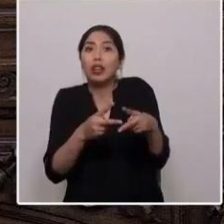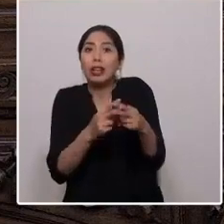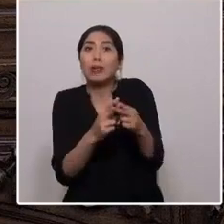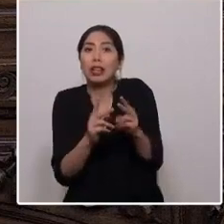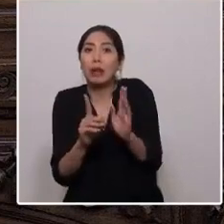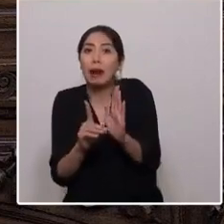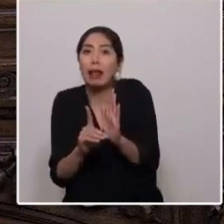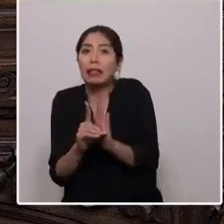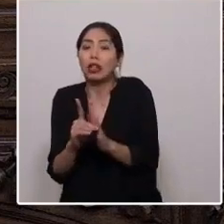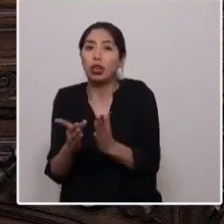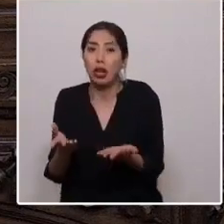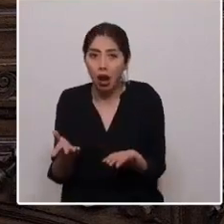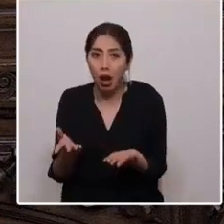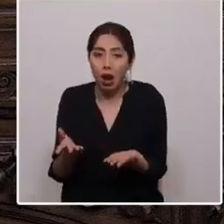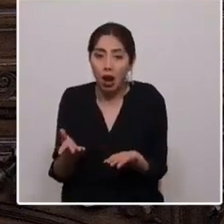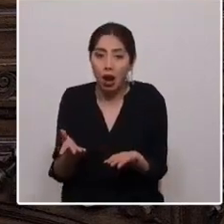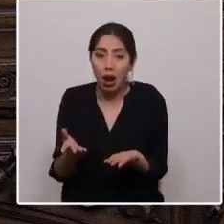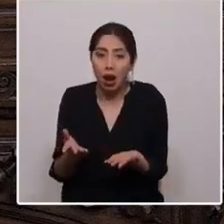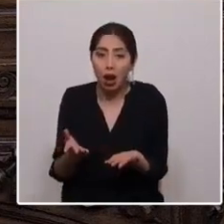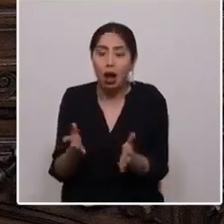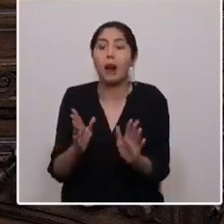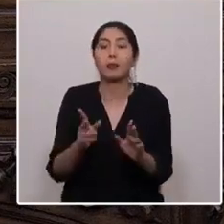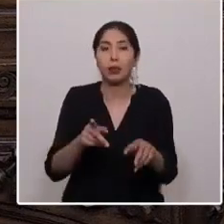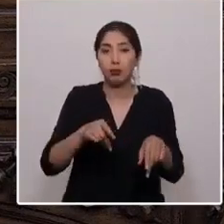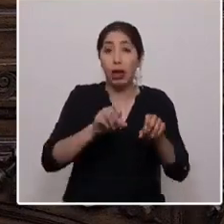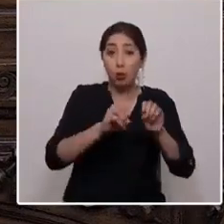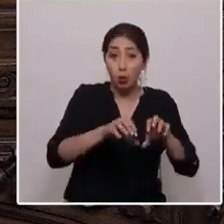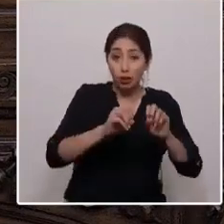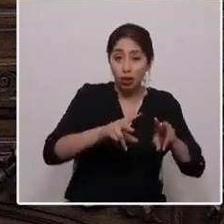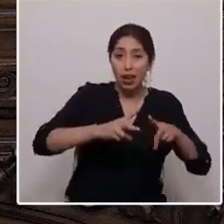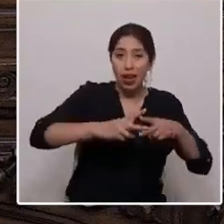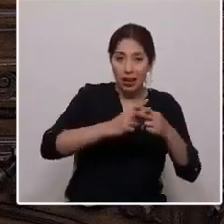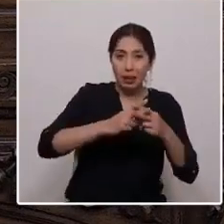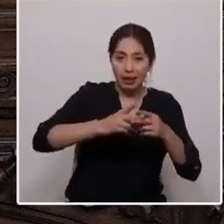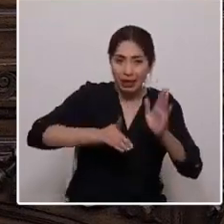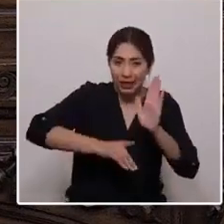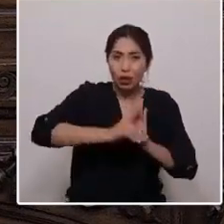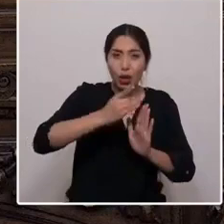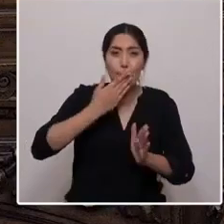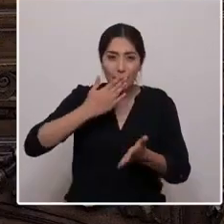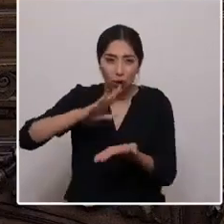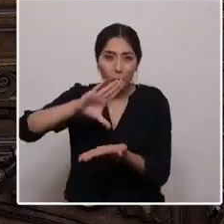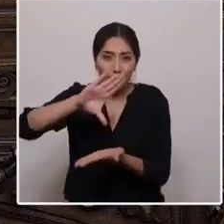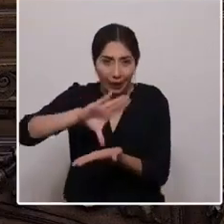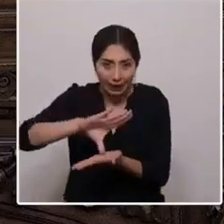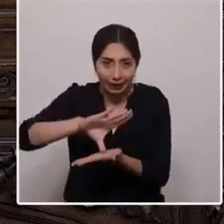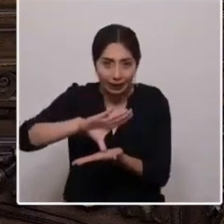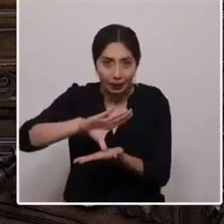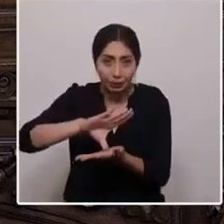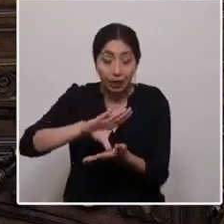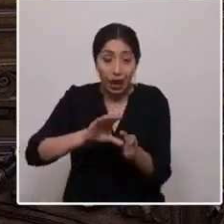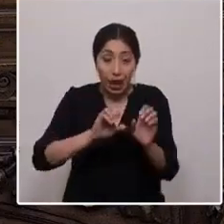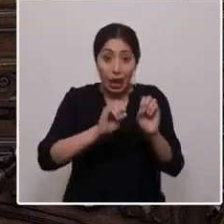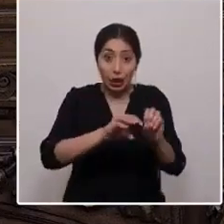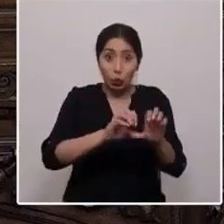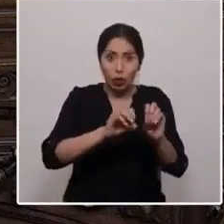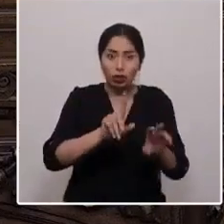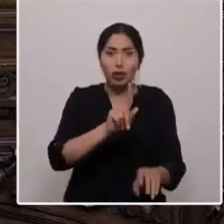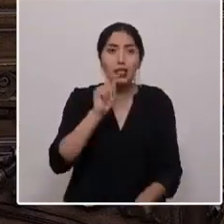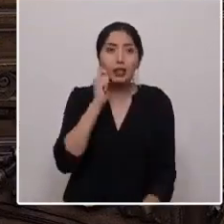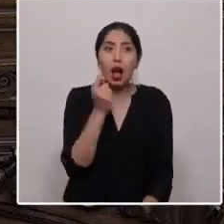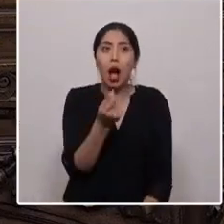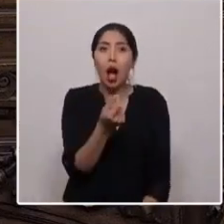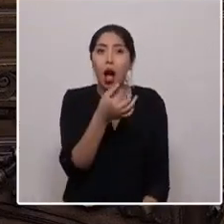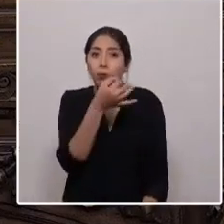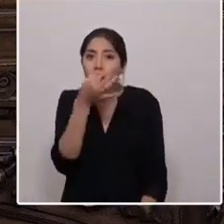como una herramienta para desarrollar un mejor país. Una educación que no sea un bien de consumo, donde